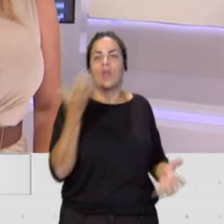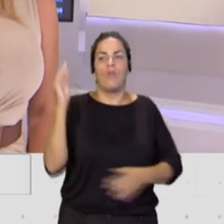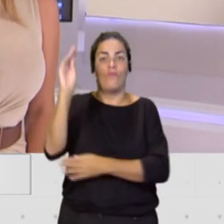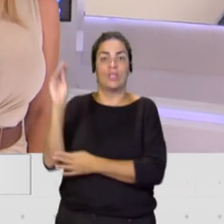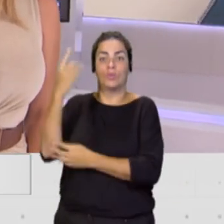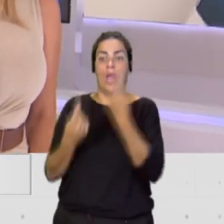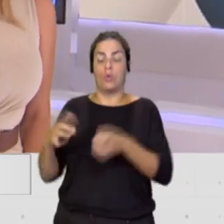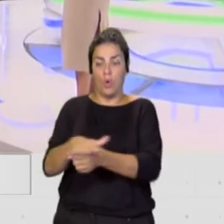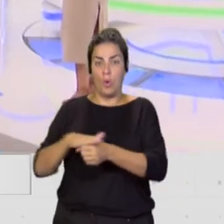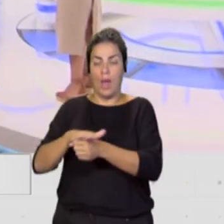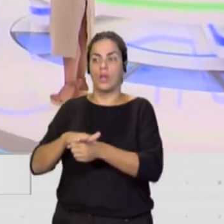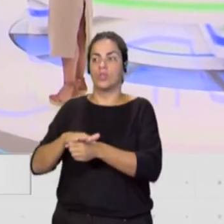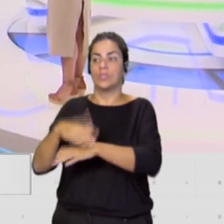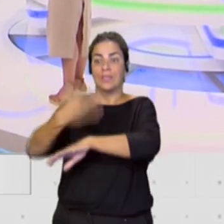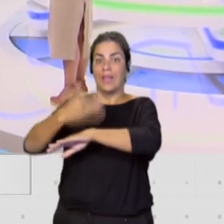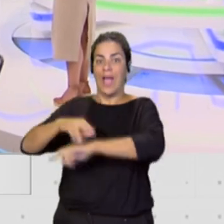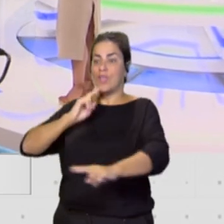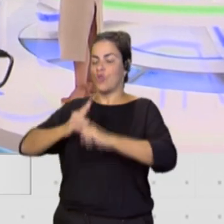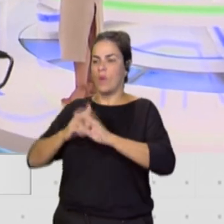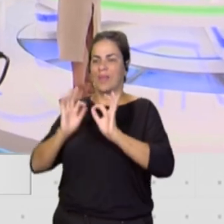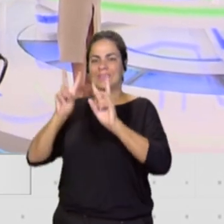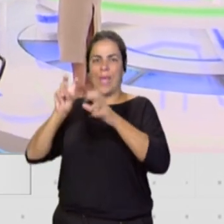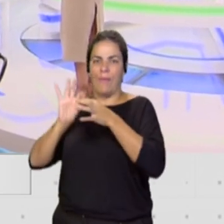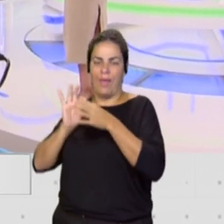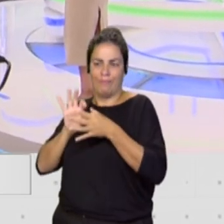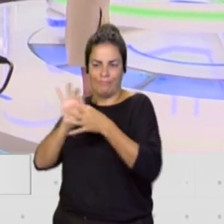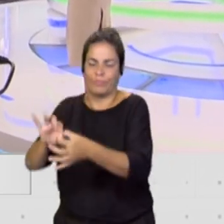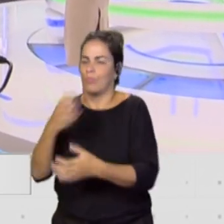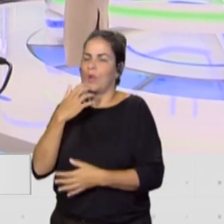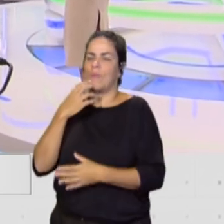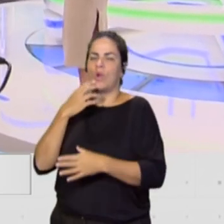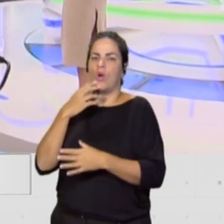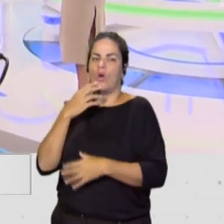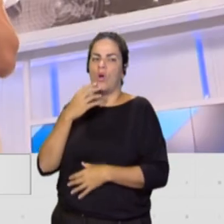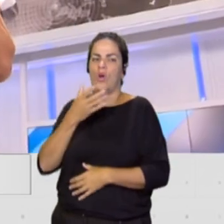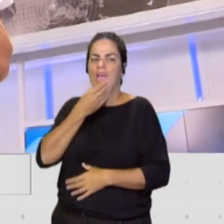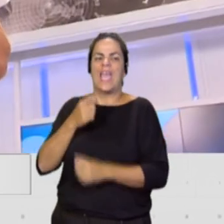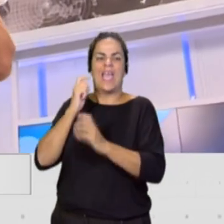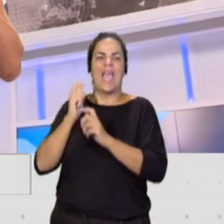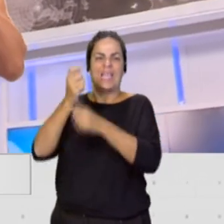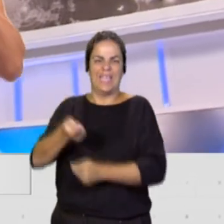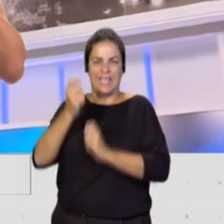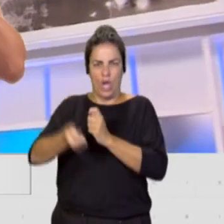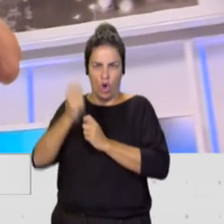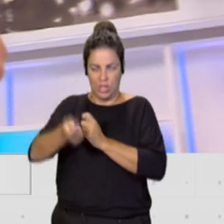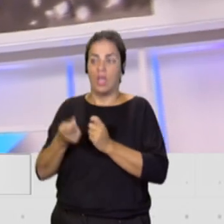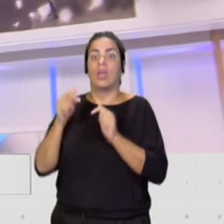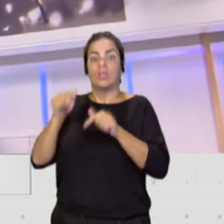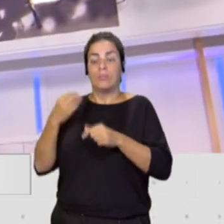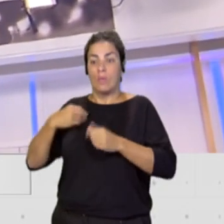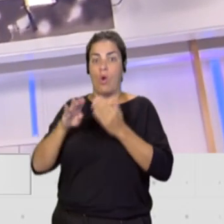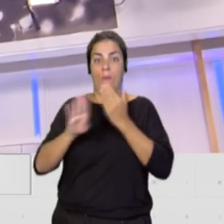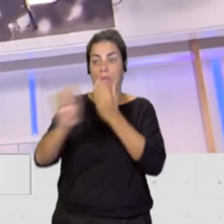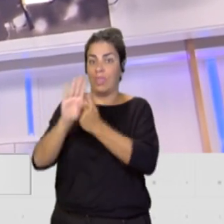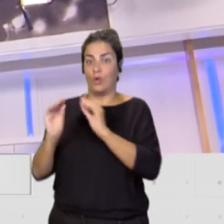barrios con calles, todos dedicadas a una misma temática como al Quijote, por ejemplo. Entonces, esos serán los propios vecinos los que nos presenten